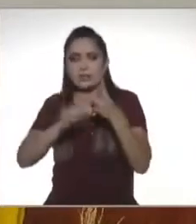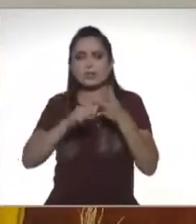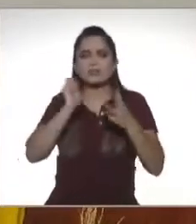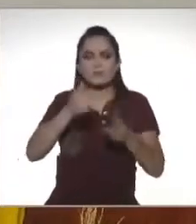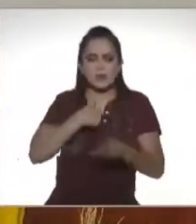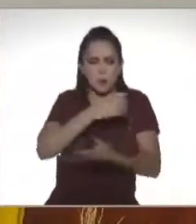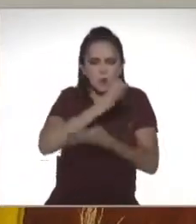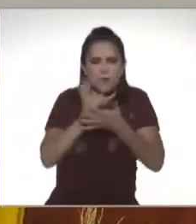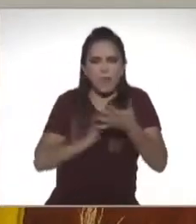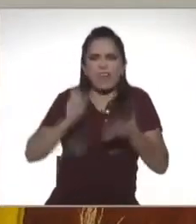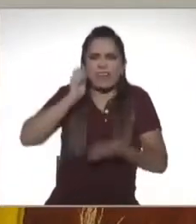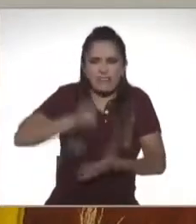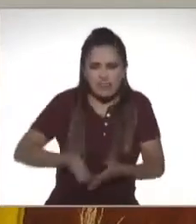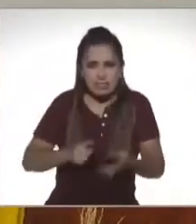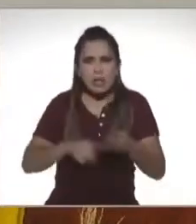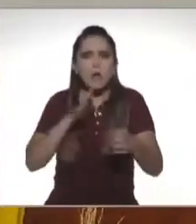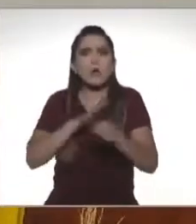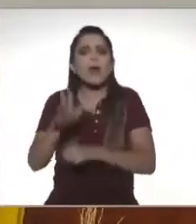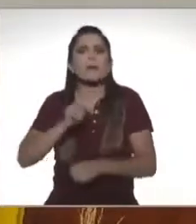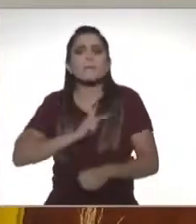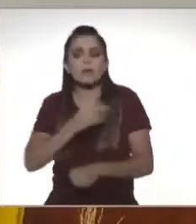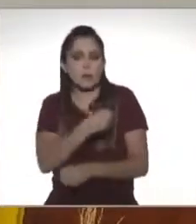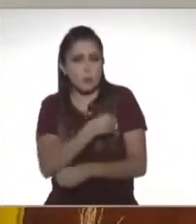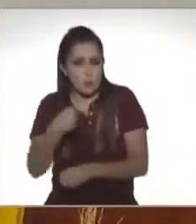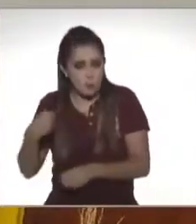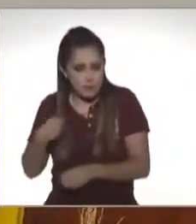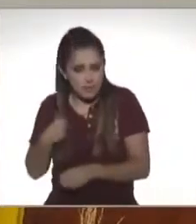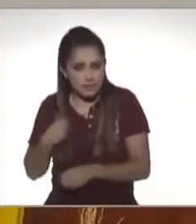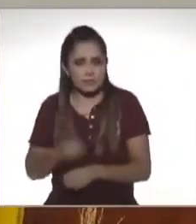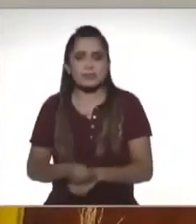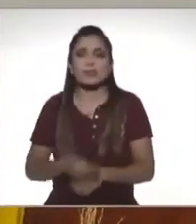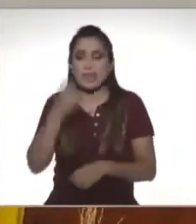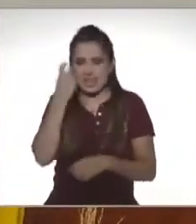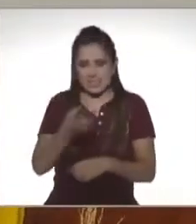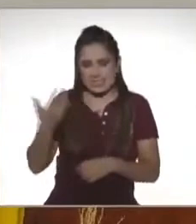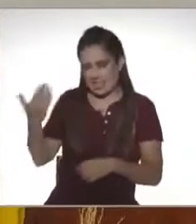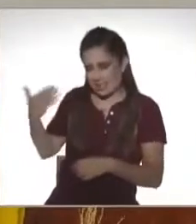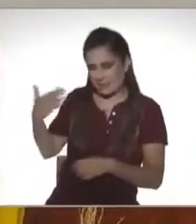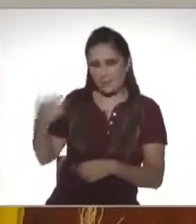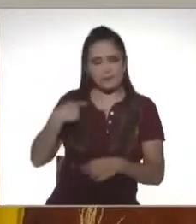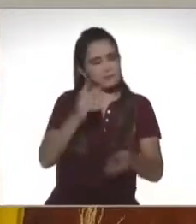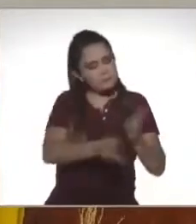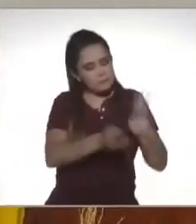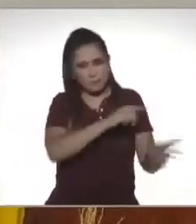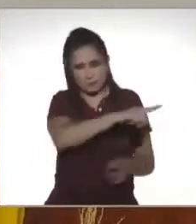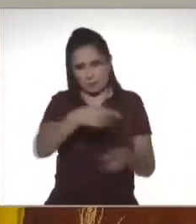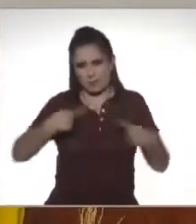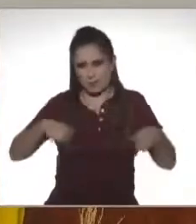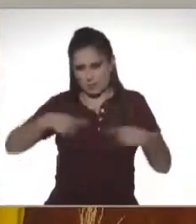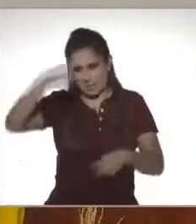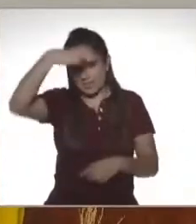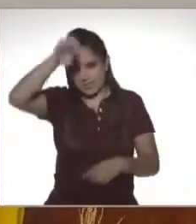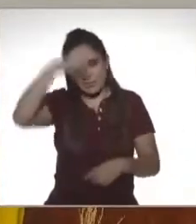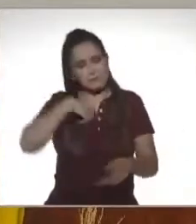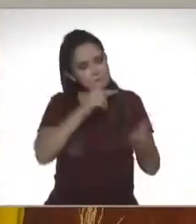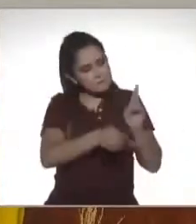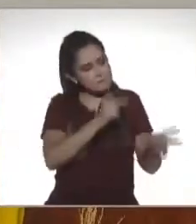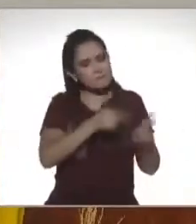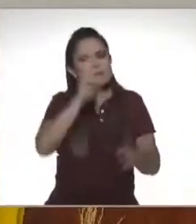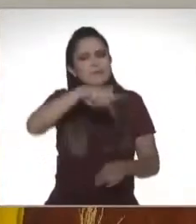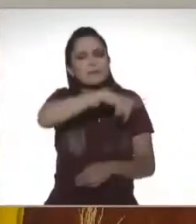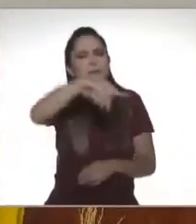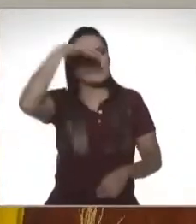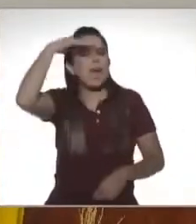contratación estoy? ¿Cuáles son mis obligaciones? Y algo que yo le decía a los especialistas fuera del aire y que creo que a muchos les ha pasado, es que de repente, a modo de